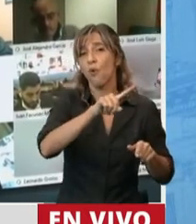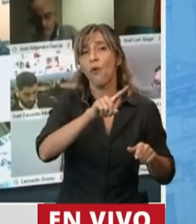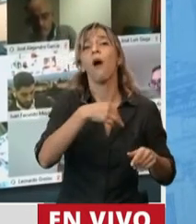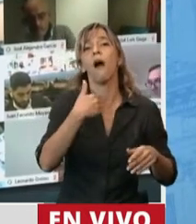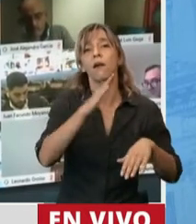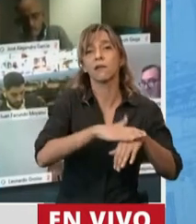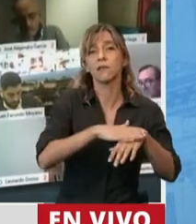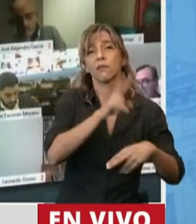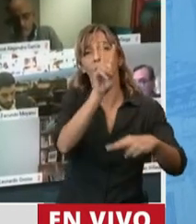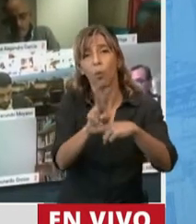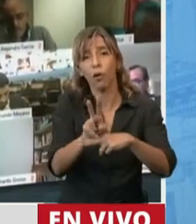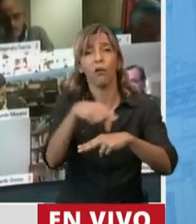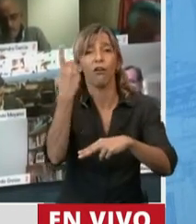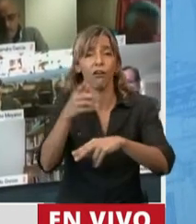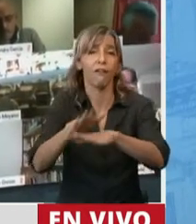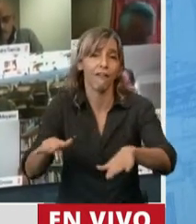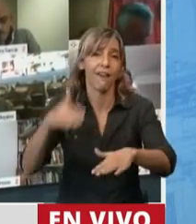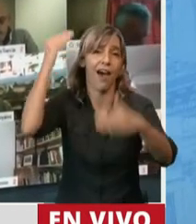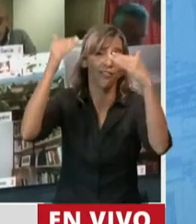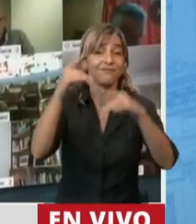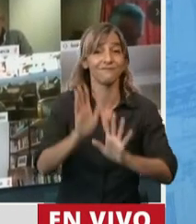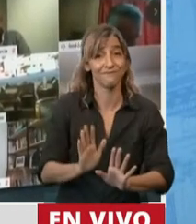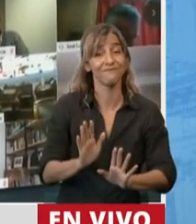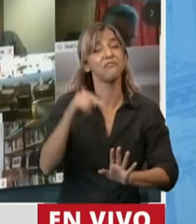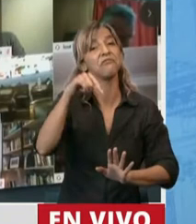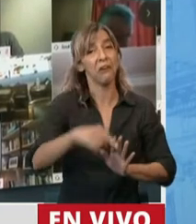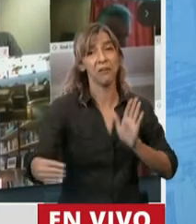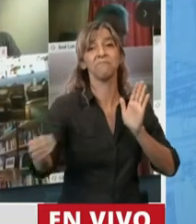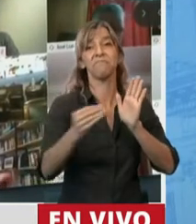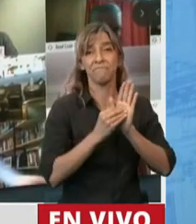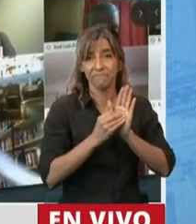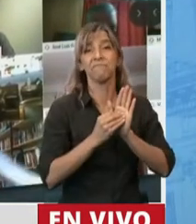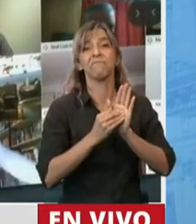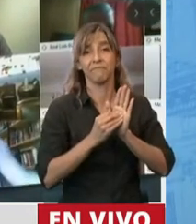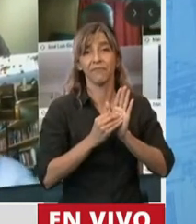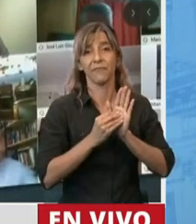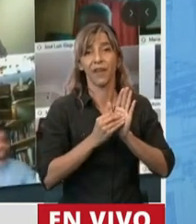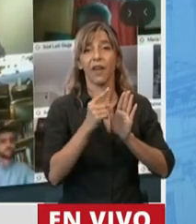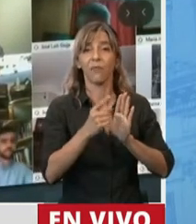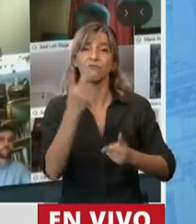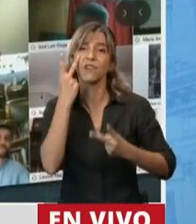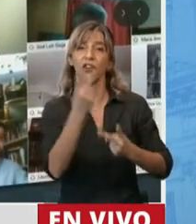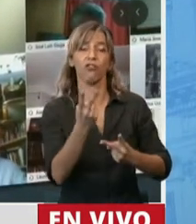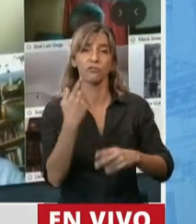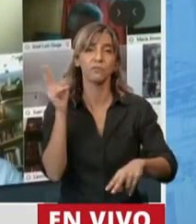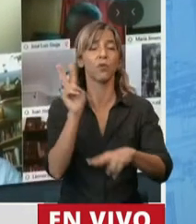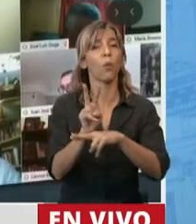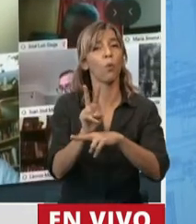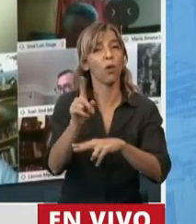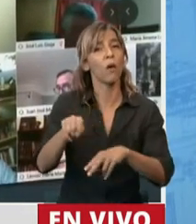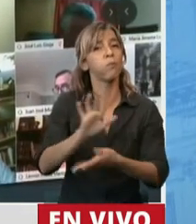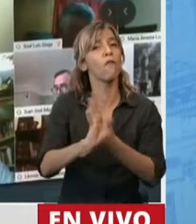se las reclama para todos y todas y además pone, hace visibles a todos los integrantes de las